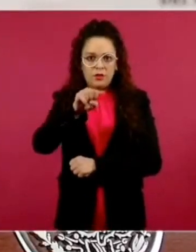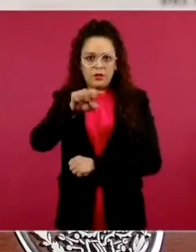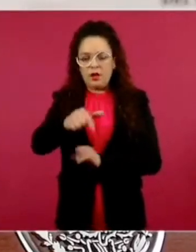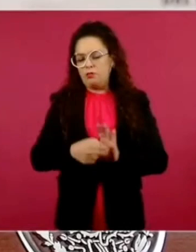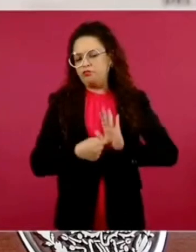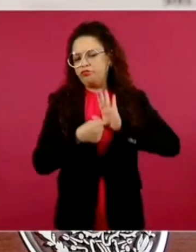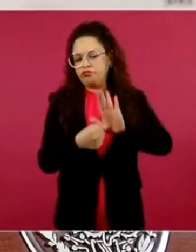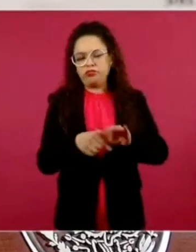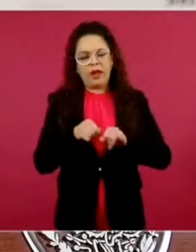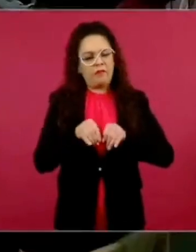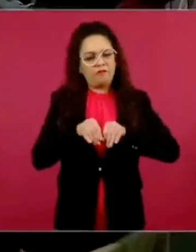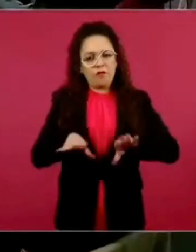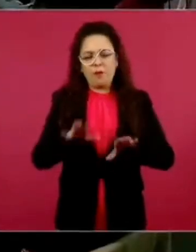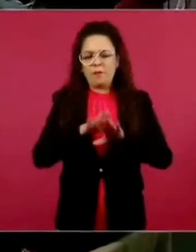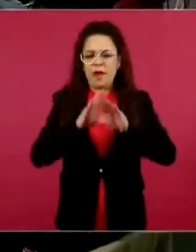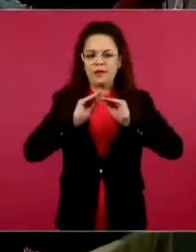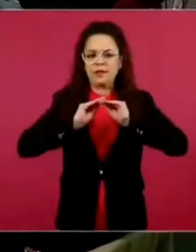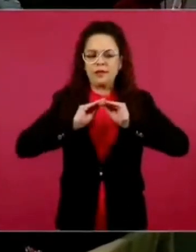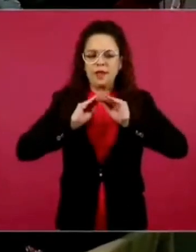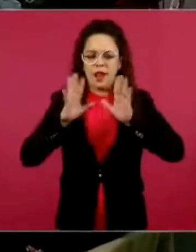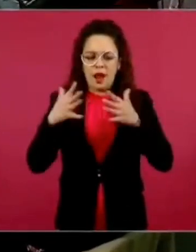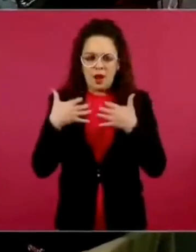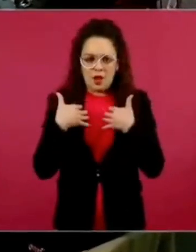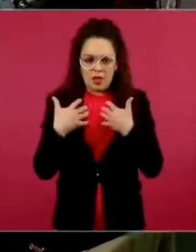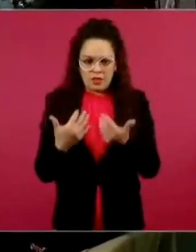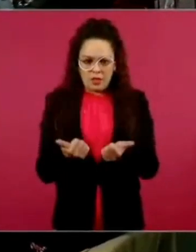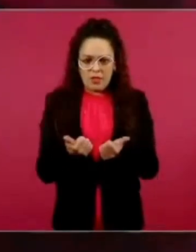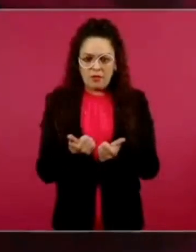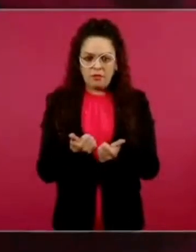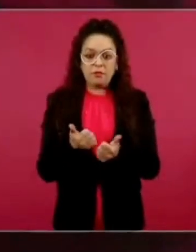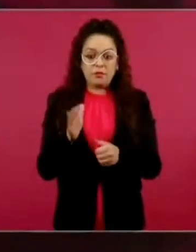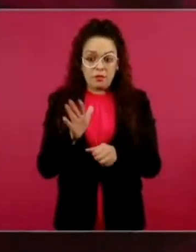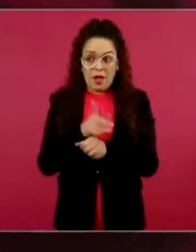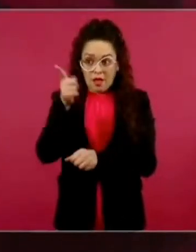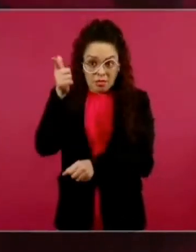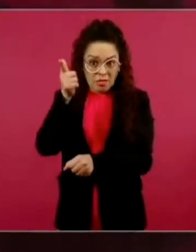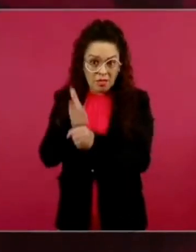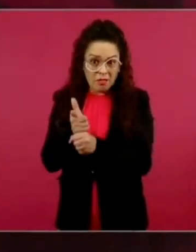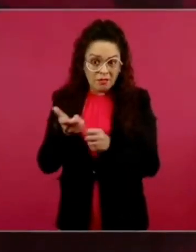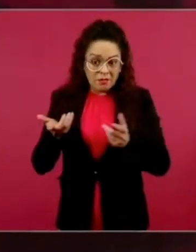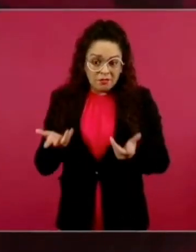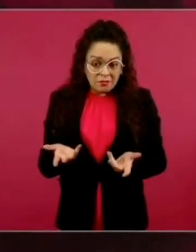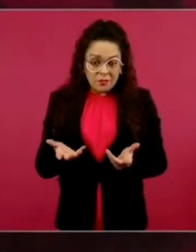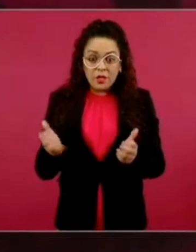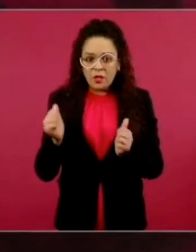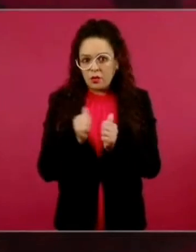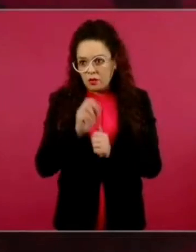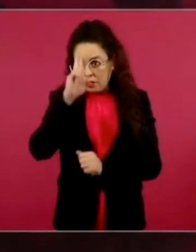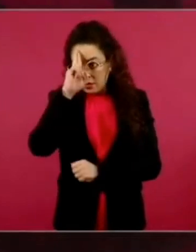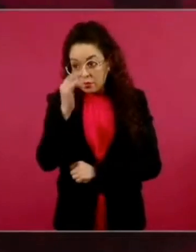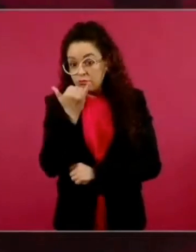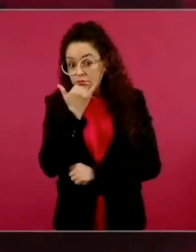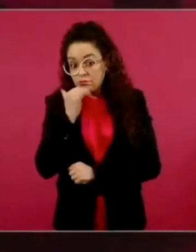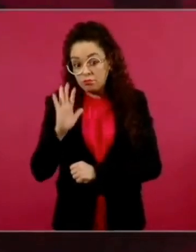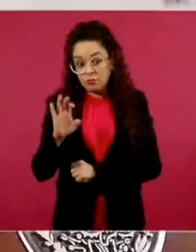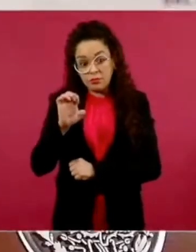cómo están la mayoría de los medios y con todo respeto al proceso,